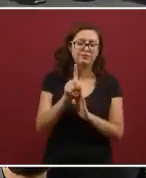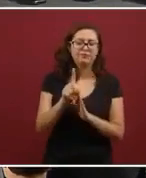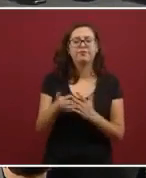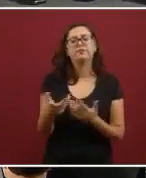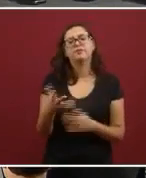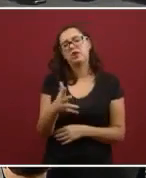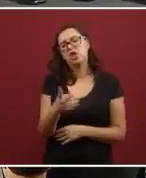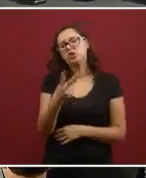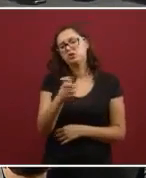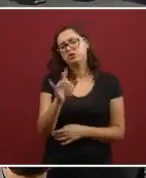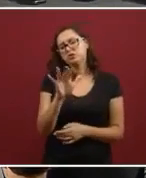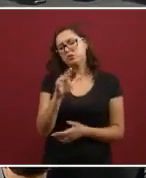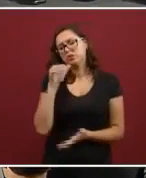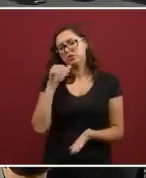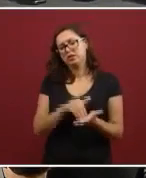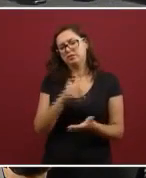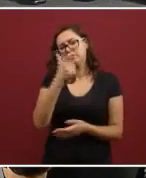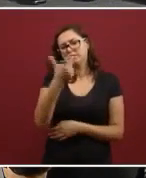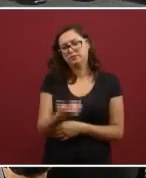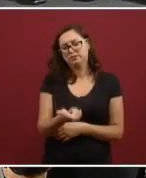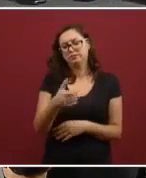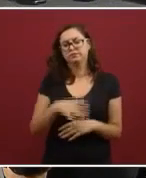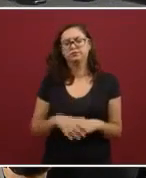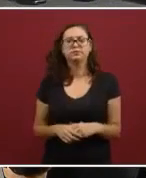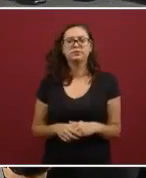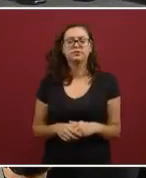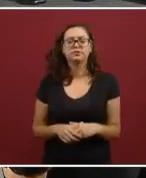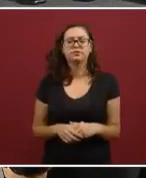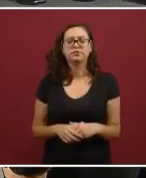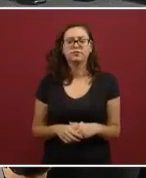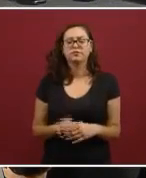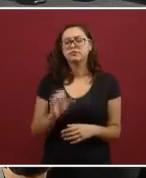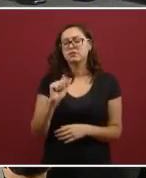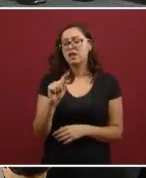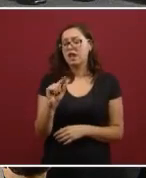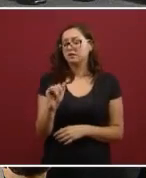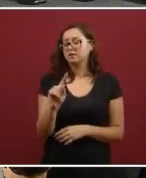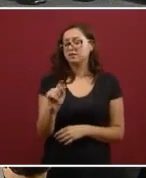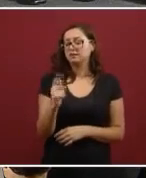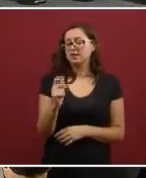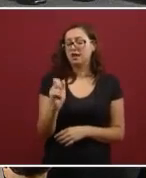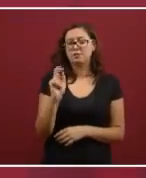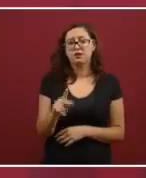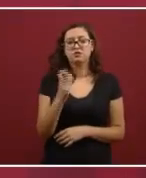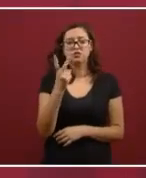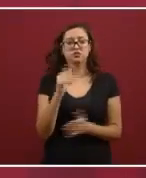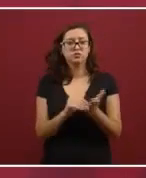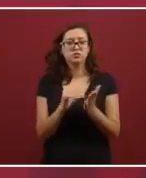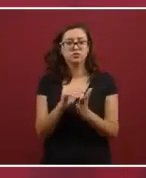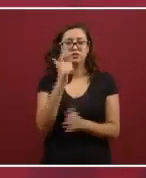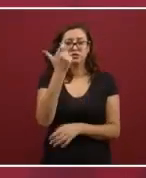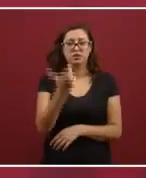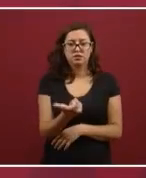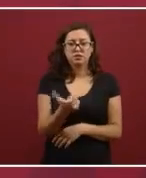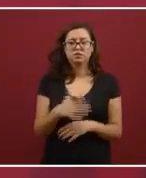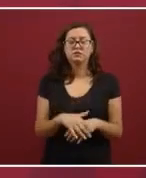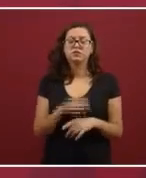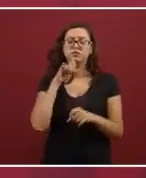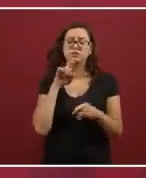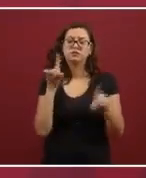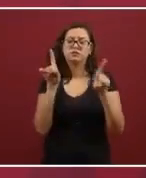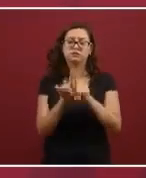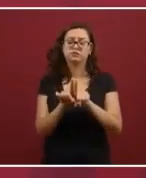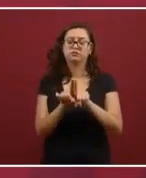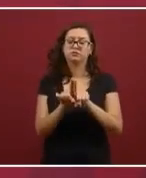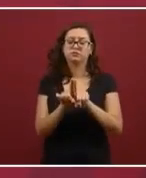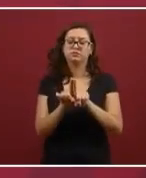de 250 mil pesos. Tenemos en Atizapán de Zaragoza una casa en dos millones de pesos. También tenemos